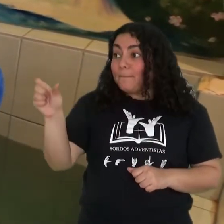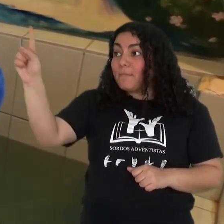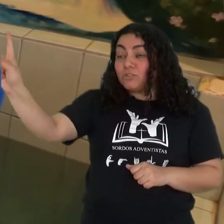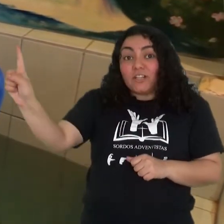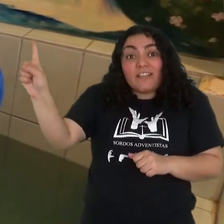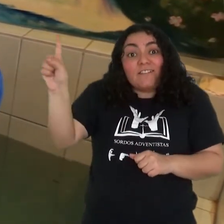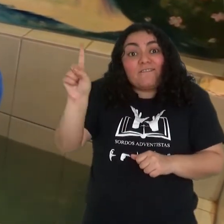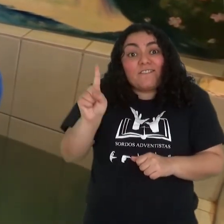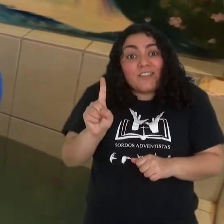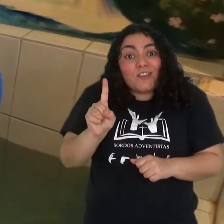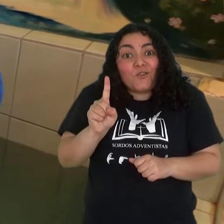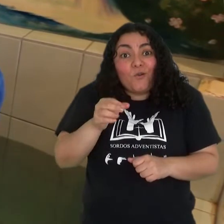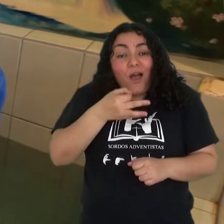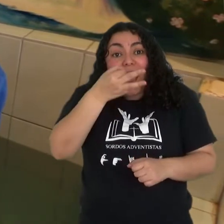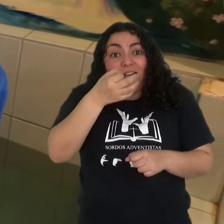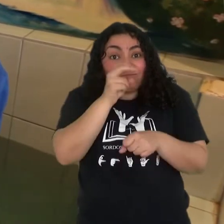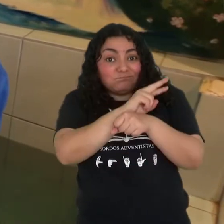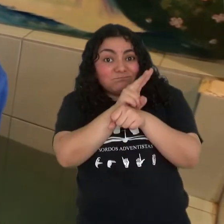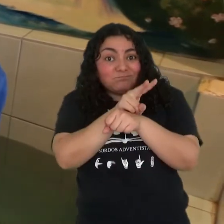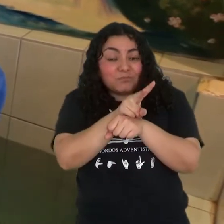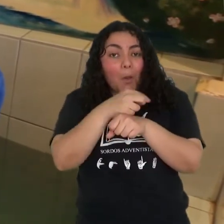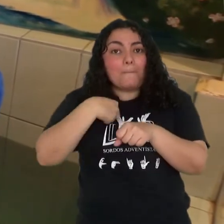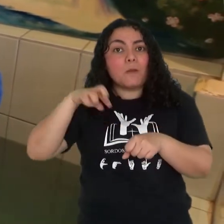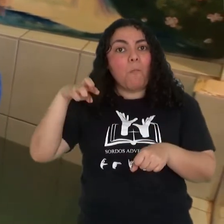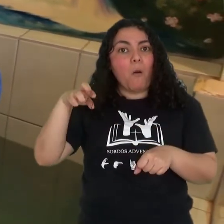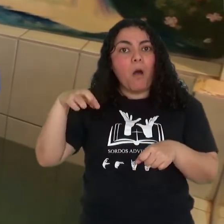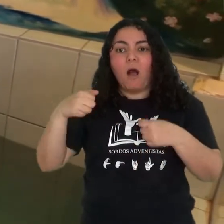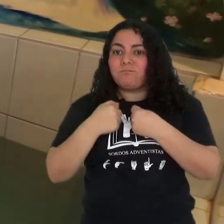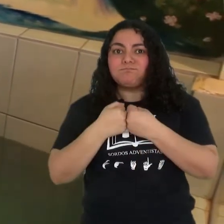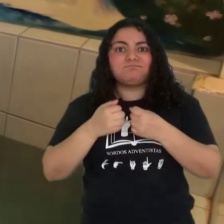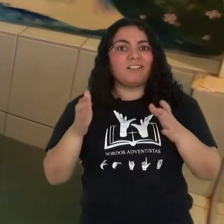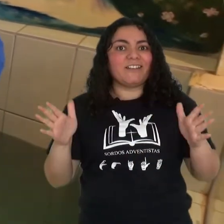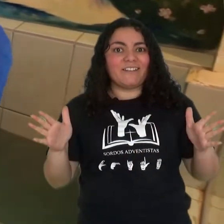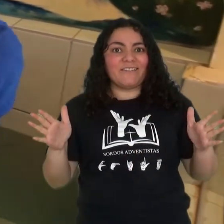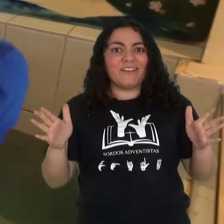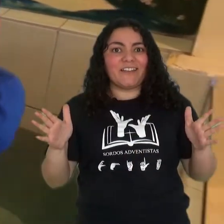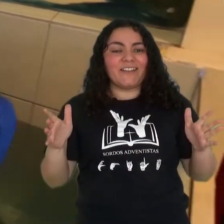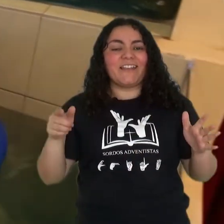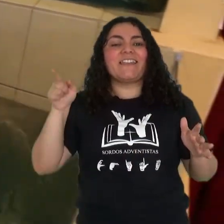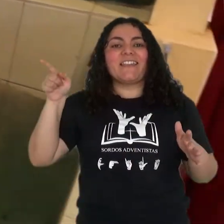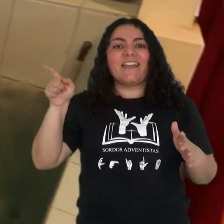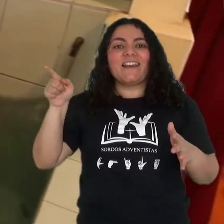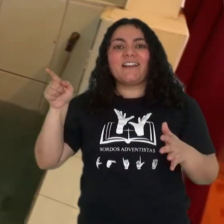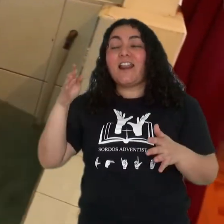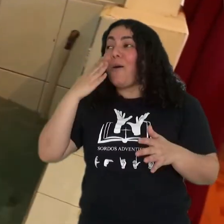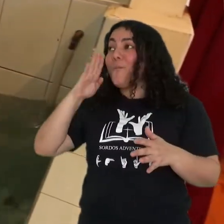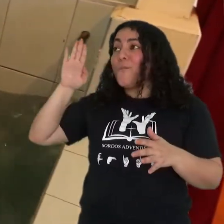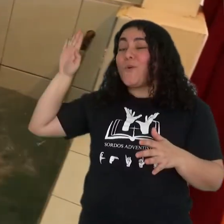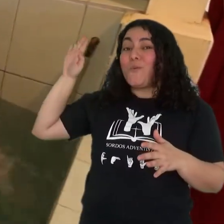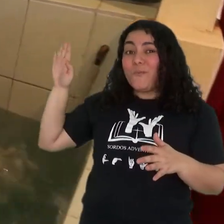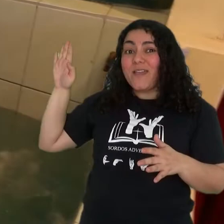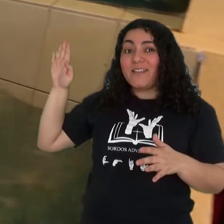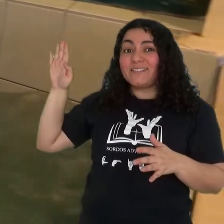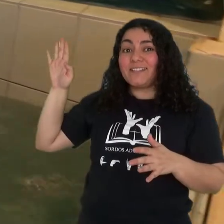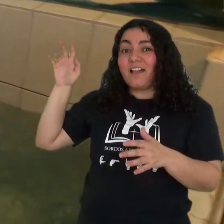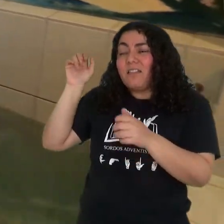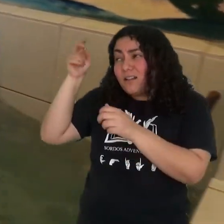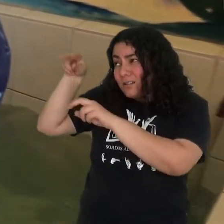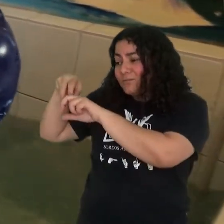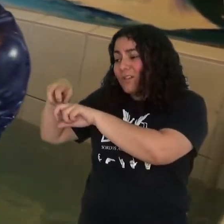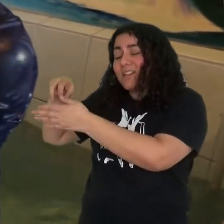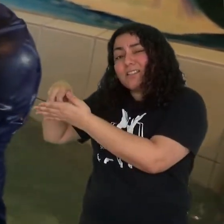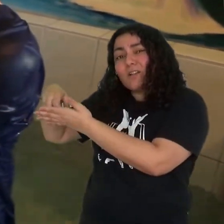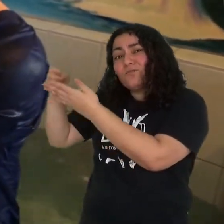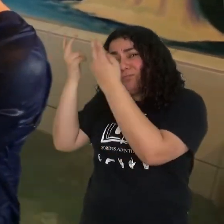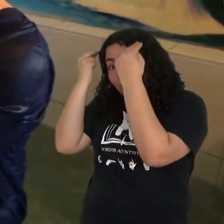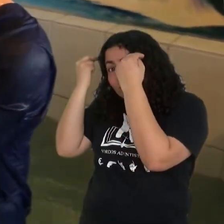joven, mi padre pudo librarse de la condena. Cumplió su promesa a Dios cuando estuvo en la cárcel. Se tornó